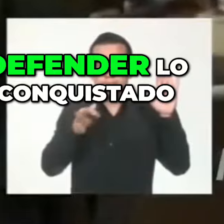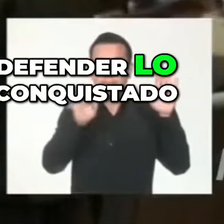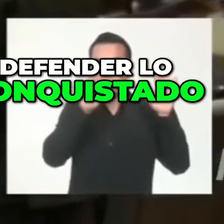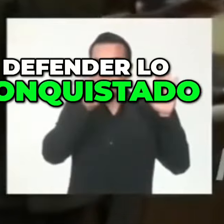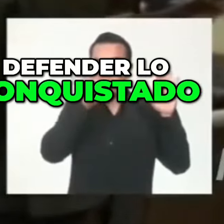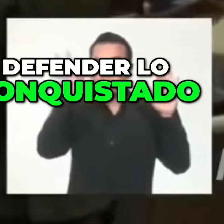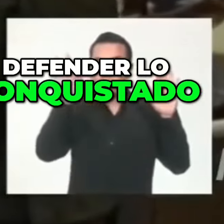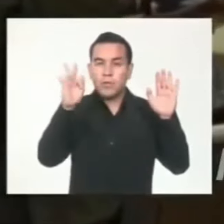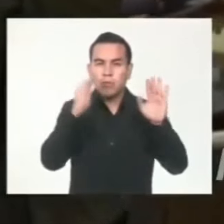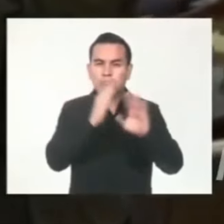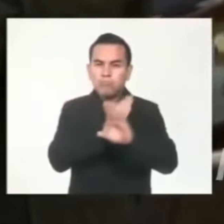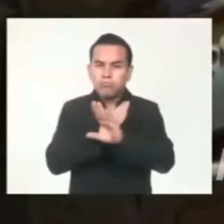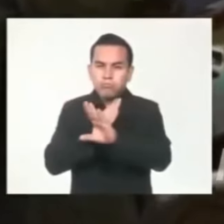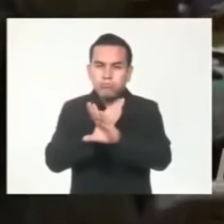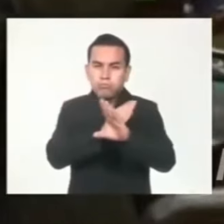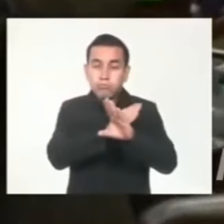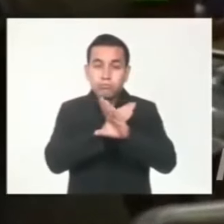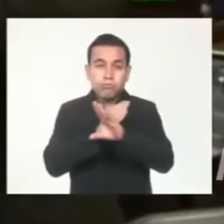Defender lo conquistado.